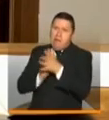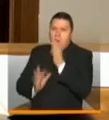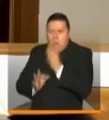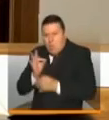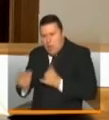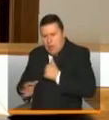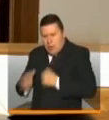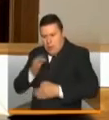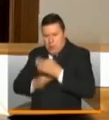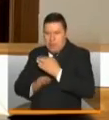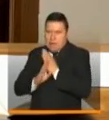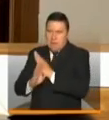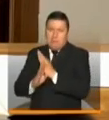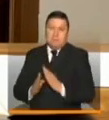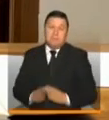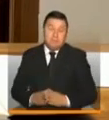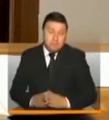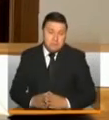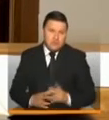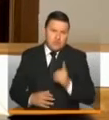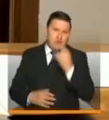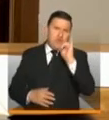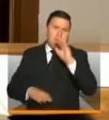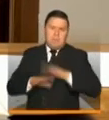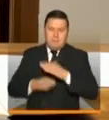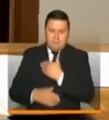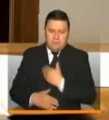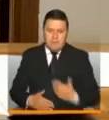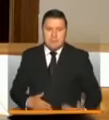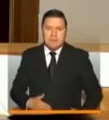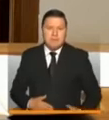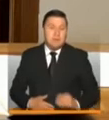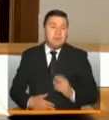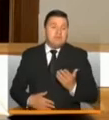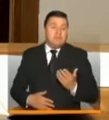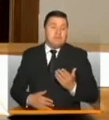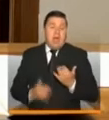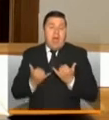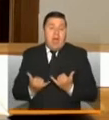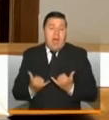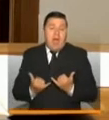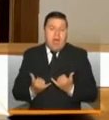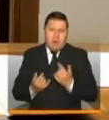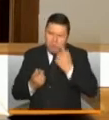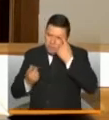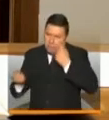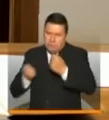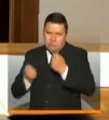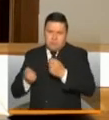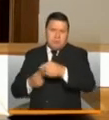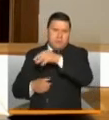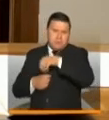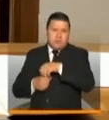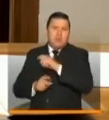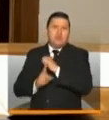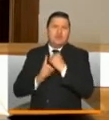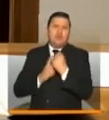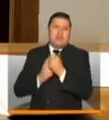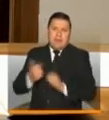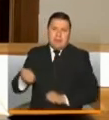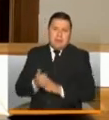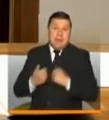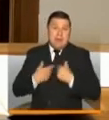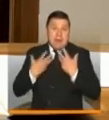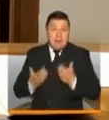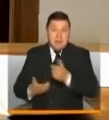autocuidado y de prevención. Y por último, Presidente, todo lo que tiene que ver con la estrategia de soporte social. Si